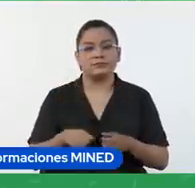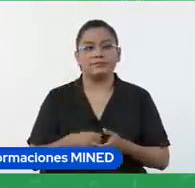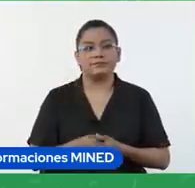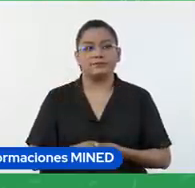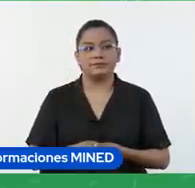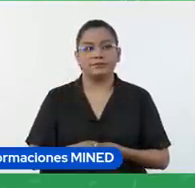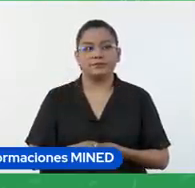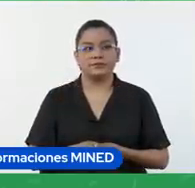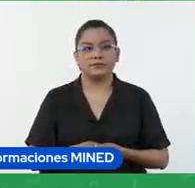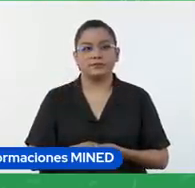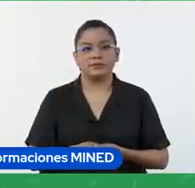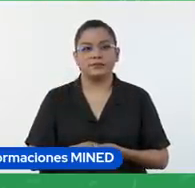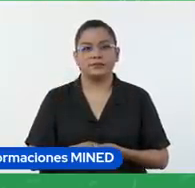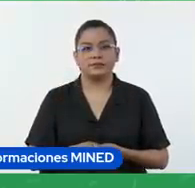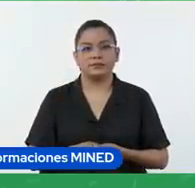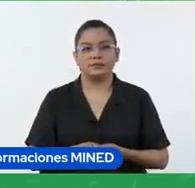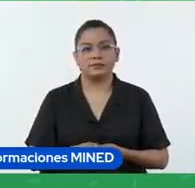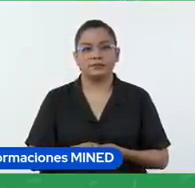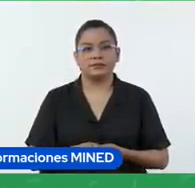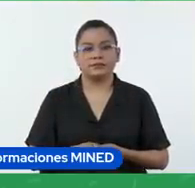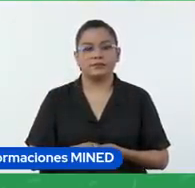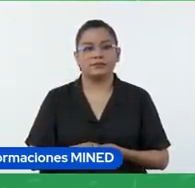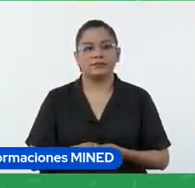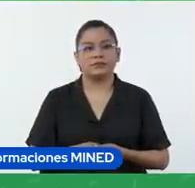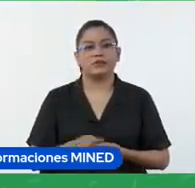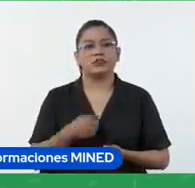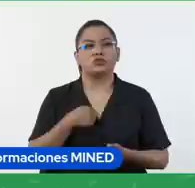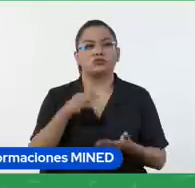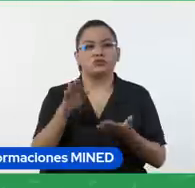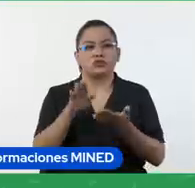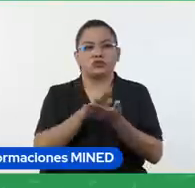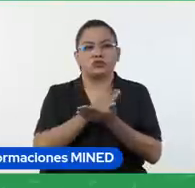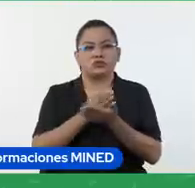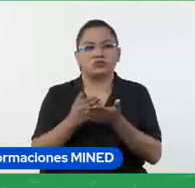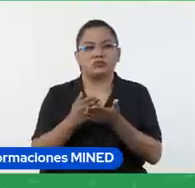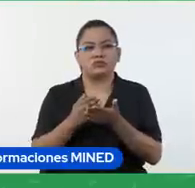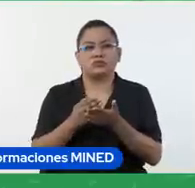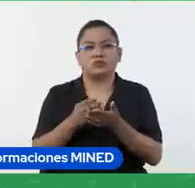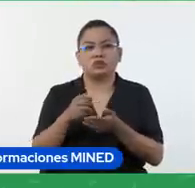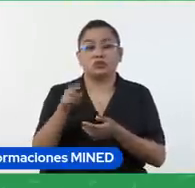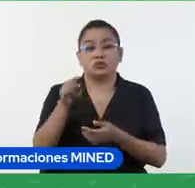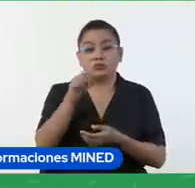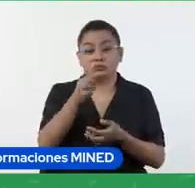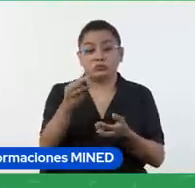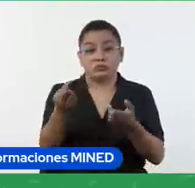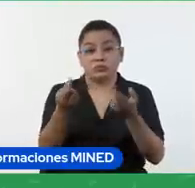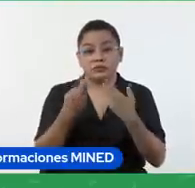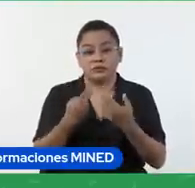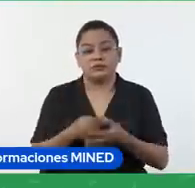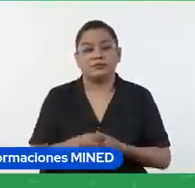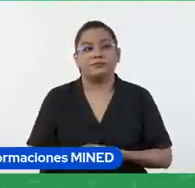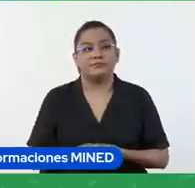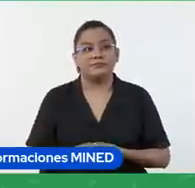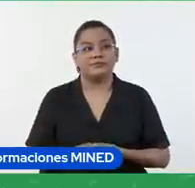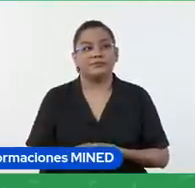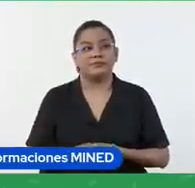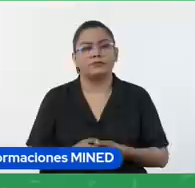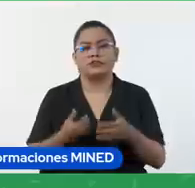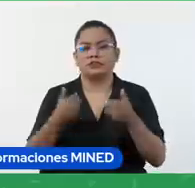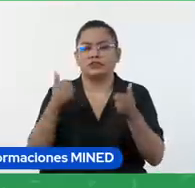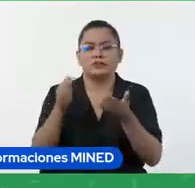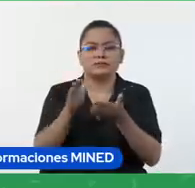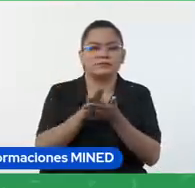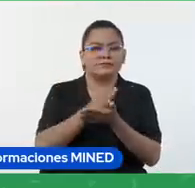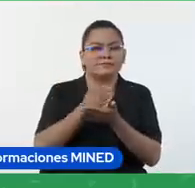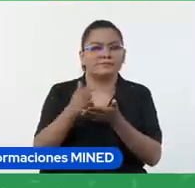en el chat y voy a compartir algunas de sus respuestas siempre bueno compartir y que